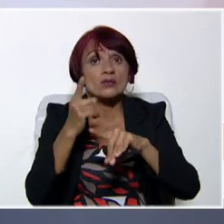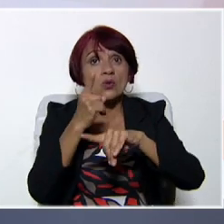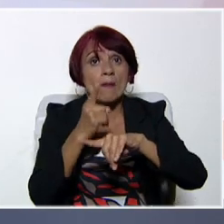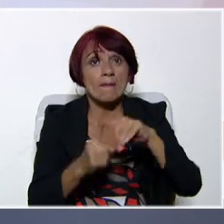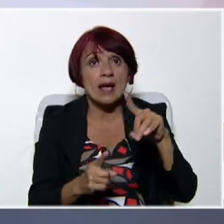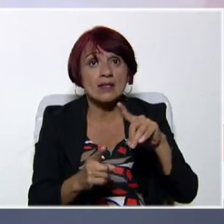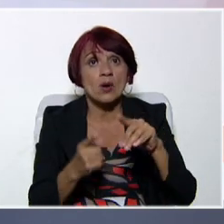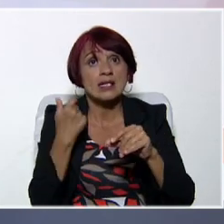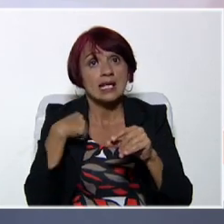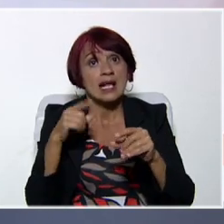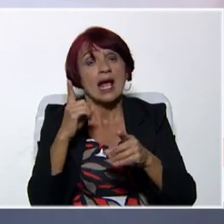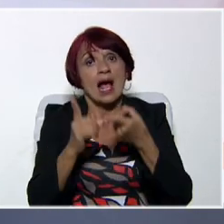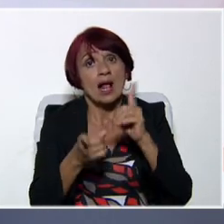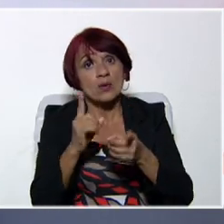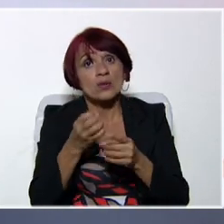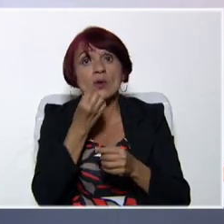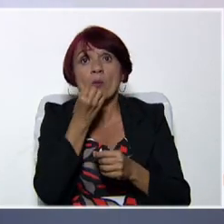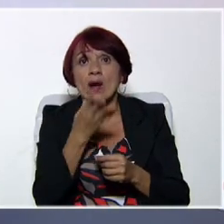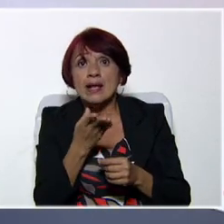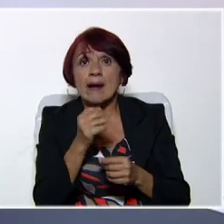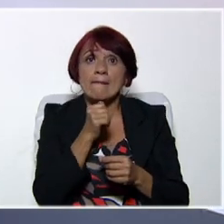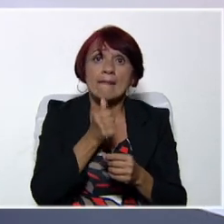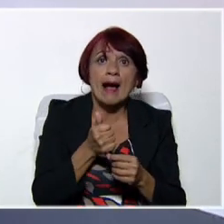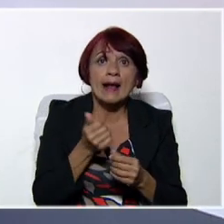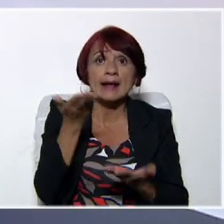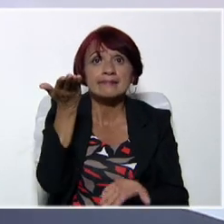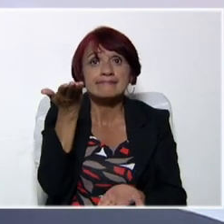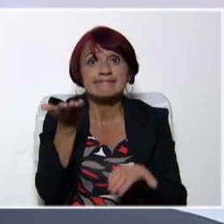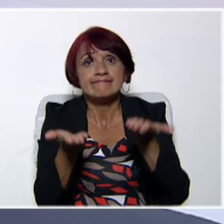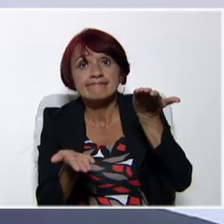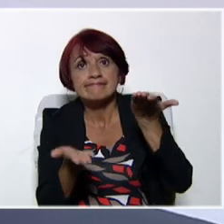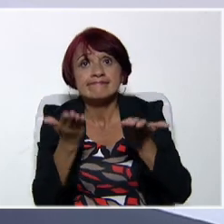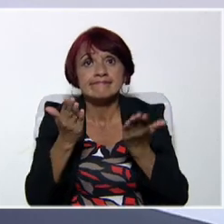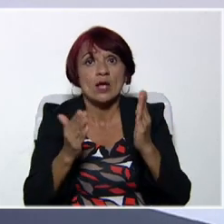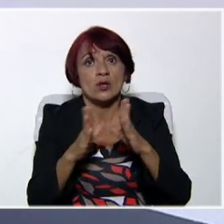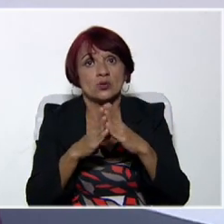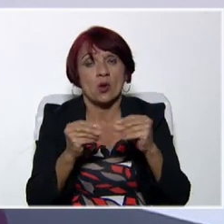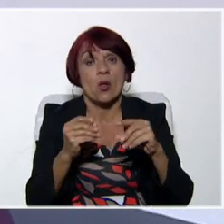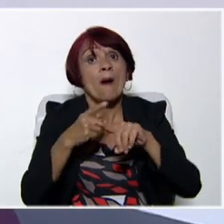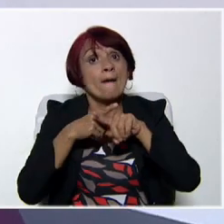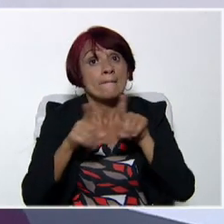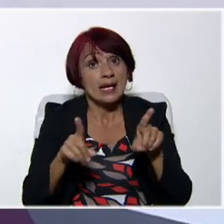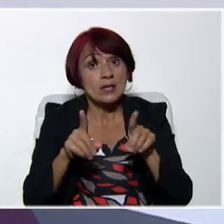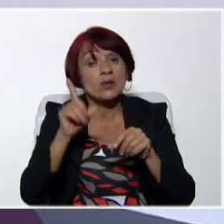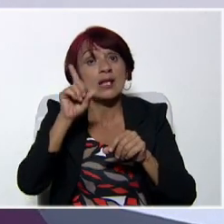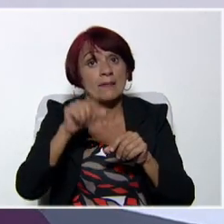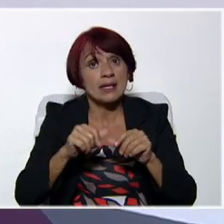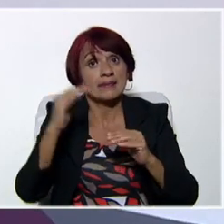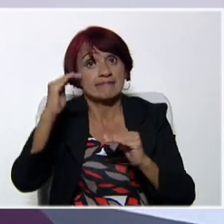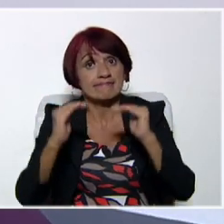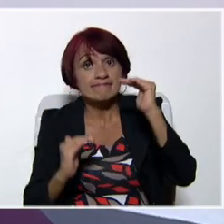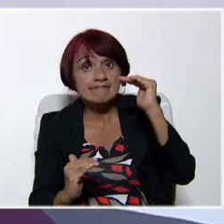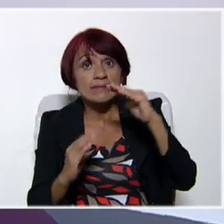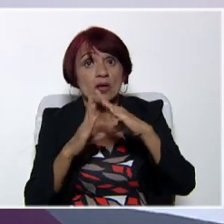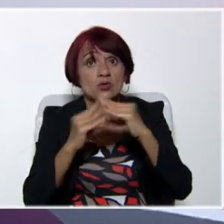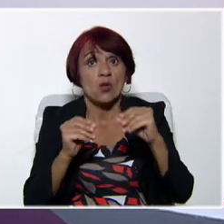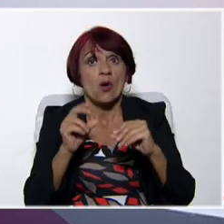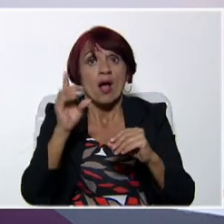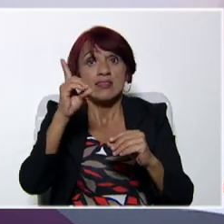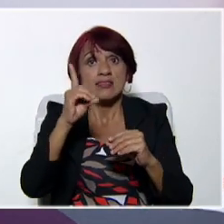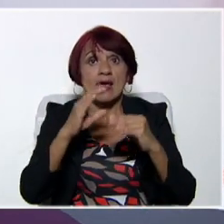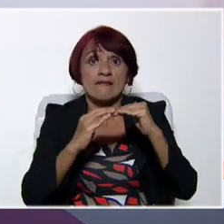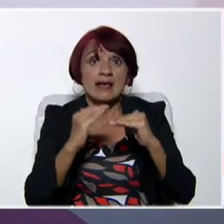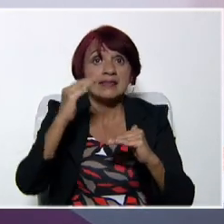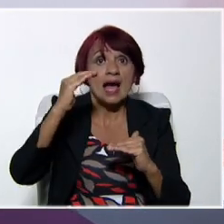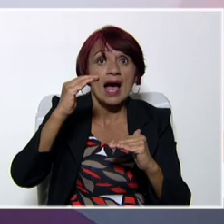tienen algunas ventajas que no las traen los medios analógicos, pero también traen sus ventajas. Vamos a analizar un poco